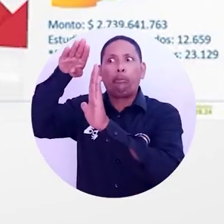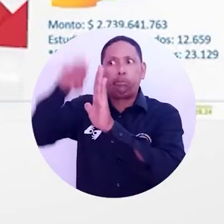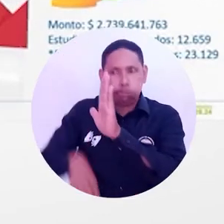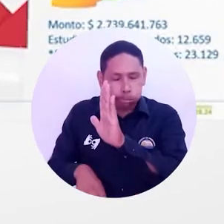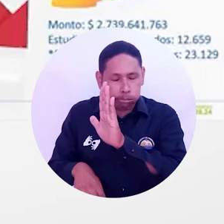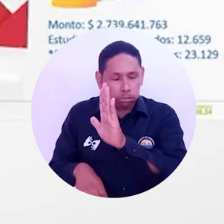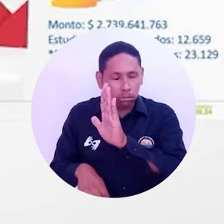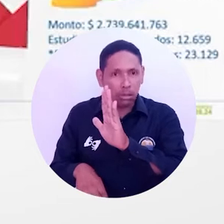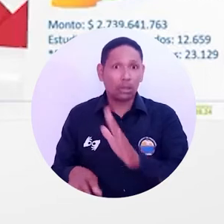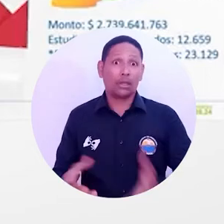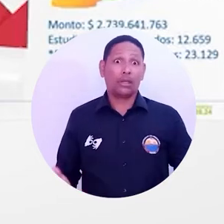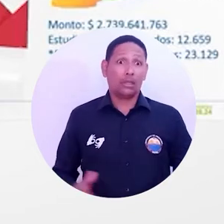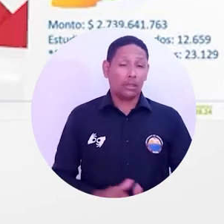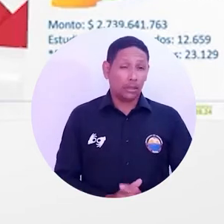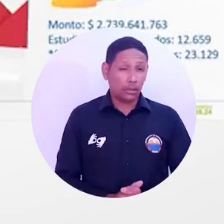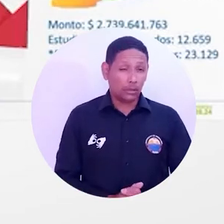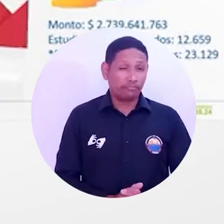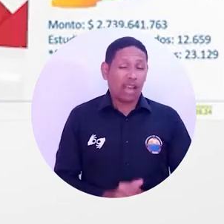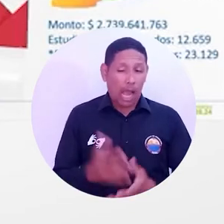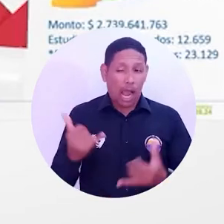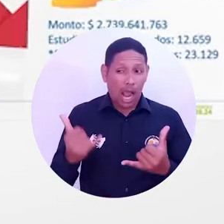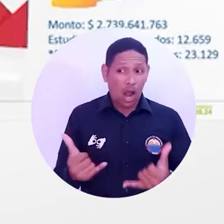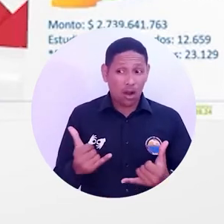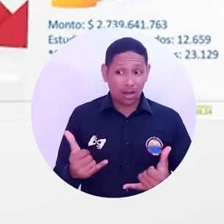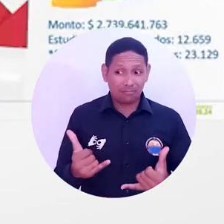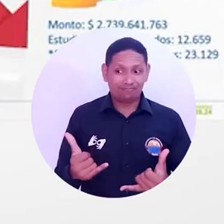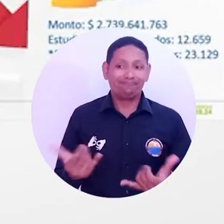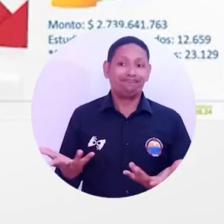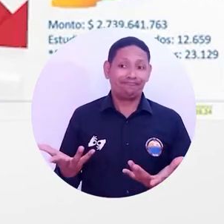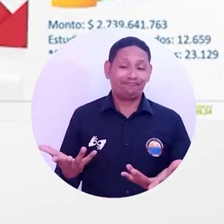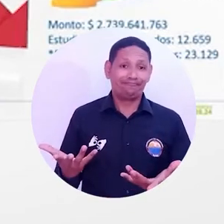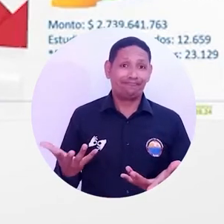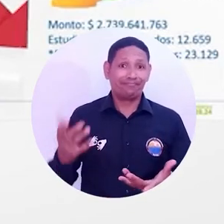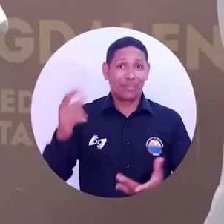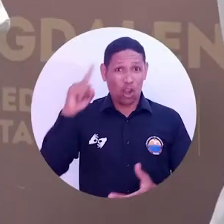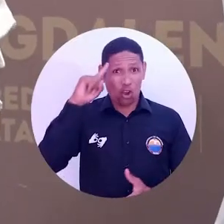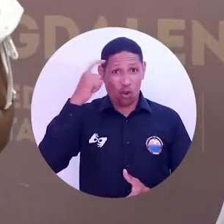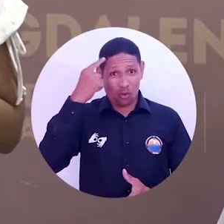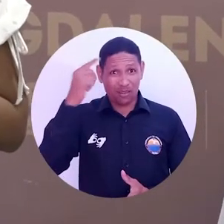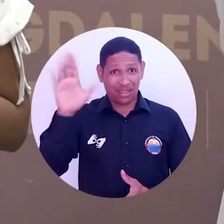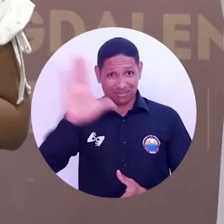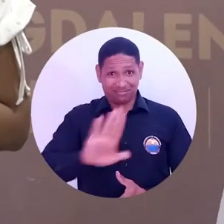estudiante. Eso es lo que ha decidido el Departamento del Magdalena.